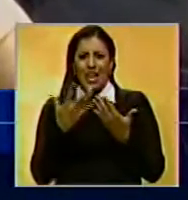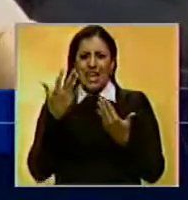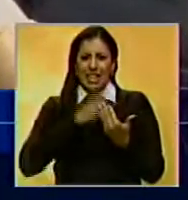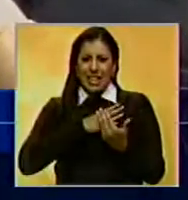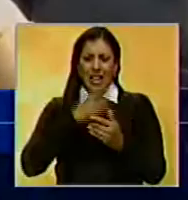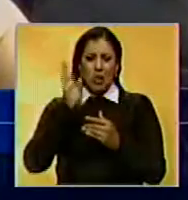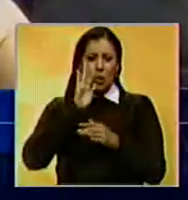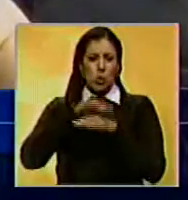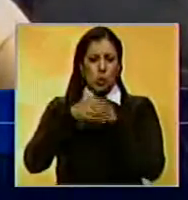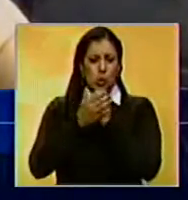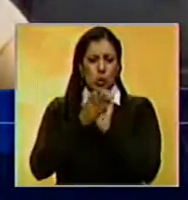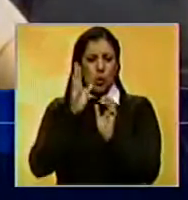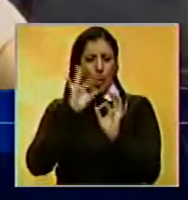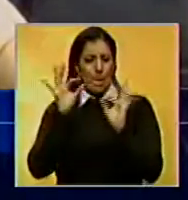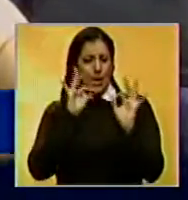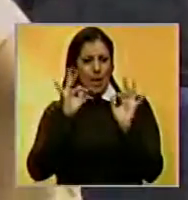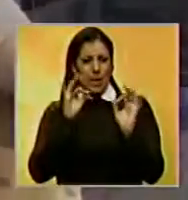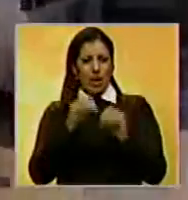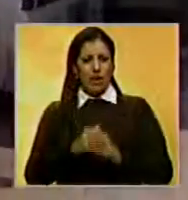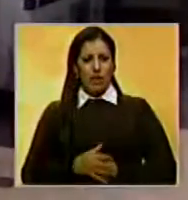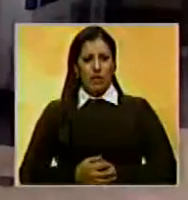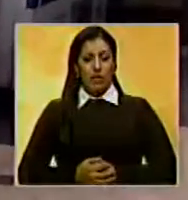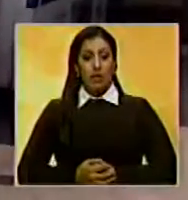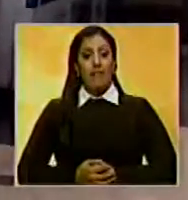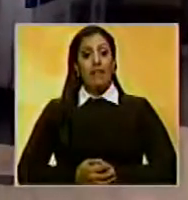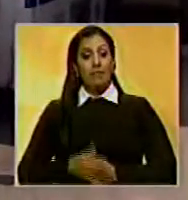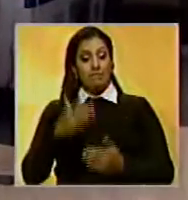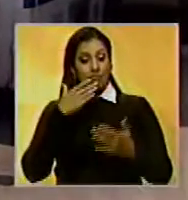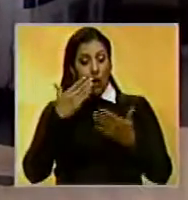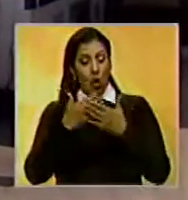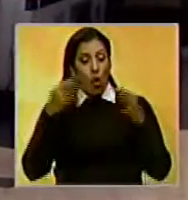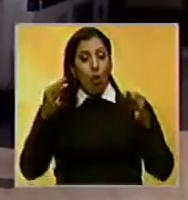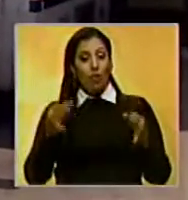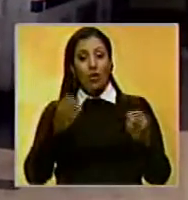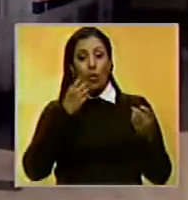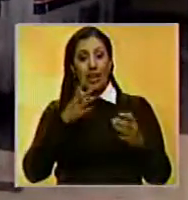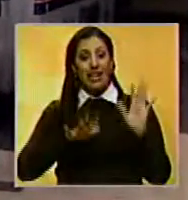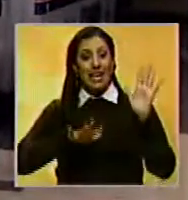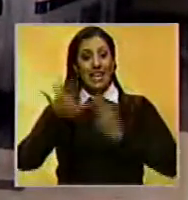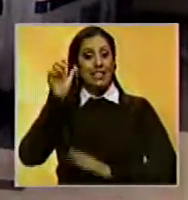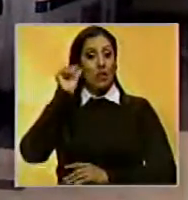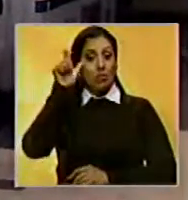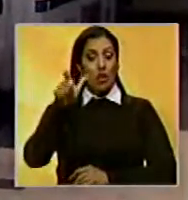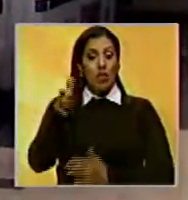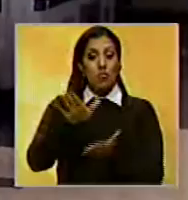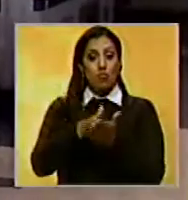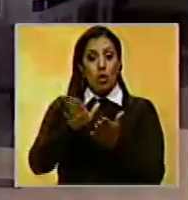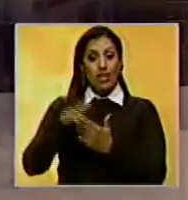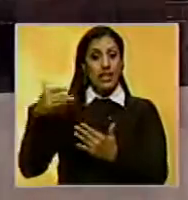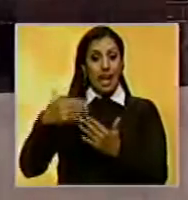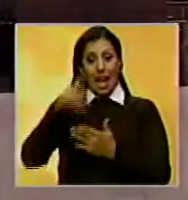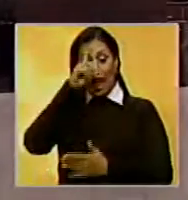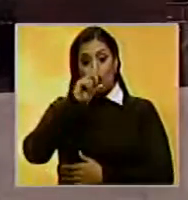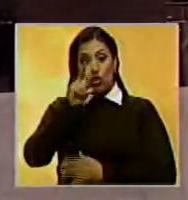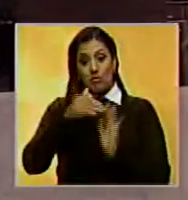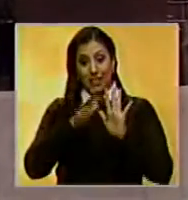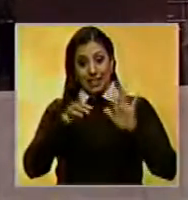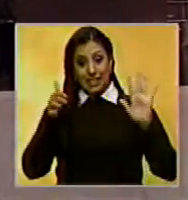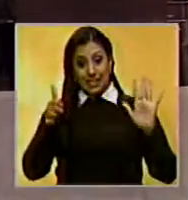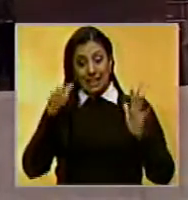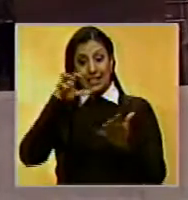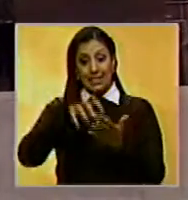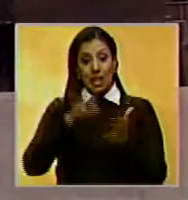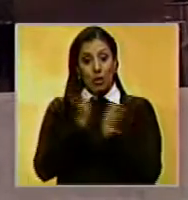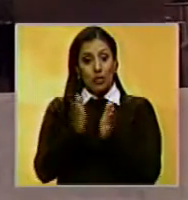venía atramándola por la forma como se desencadenó. Estadísticas extraoficiales indica que 15 mujeres han fallecido en lo que va del año 2016